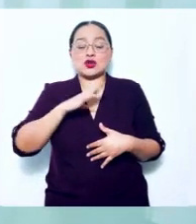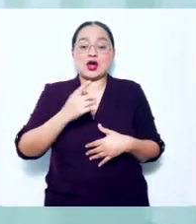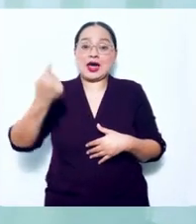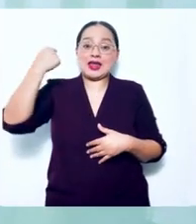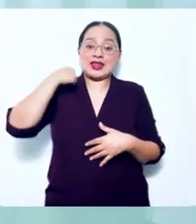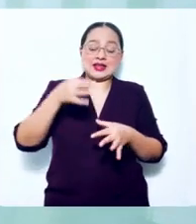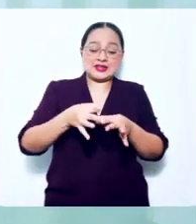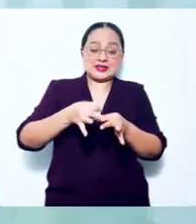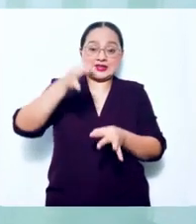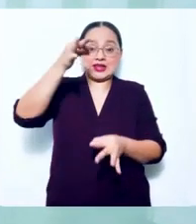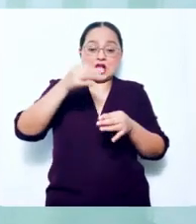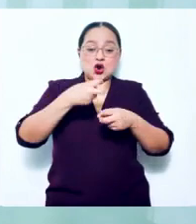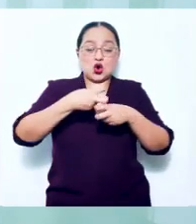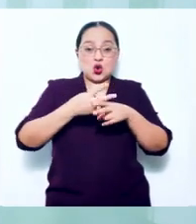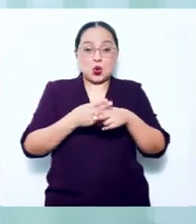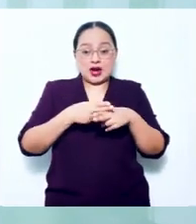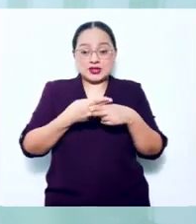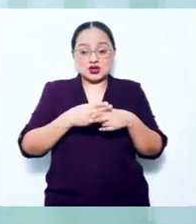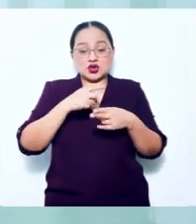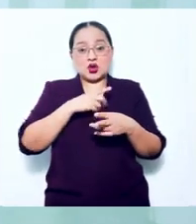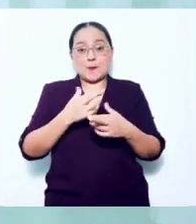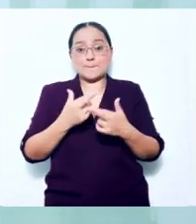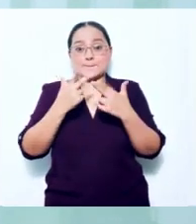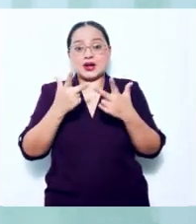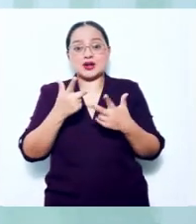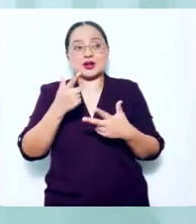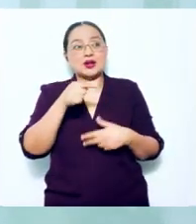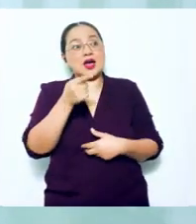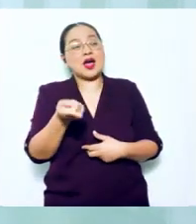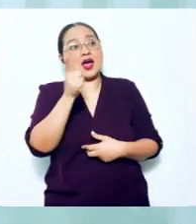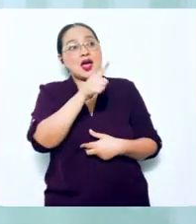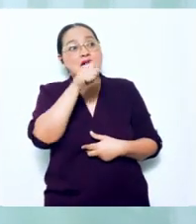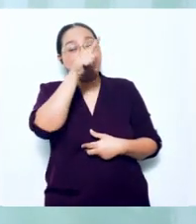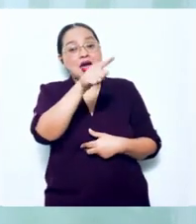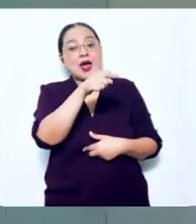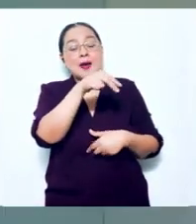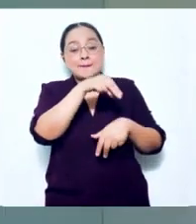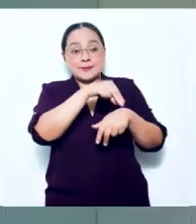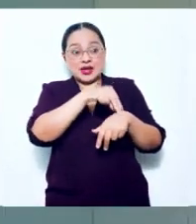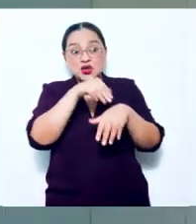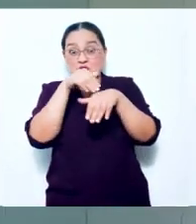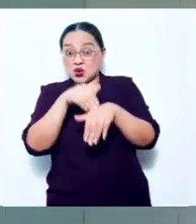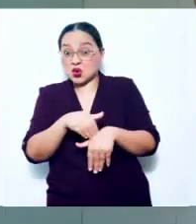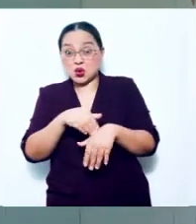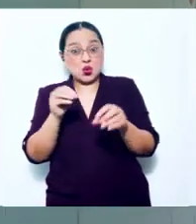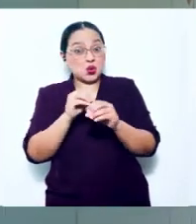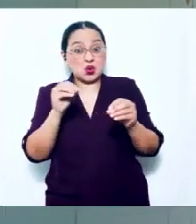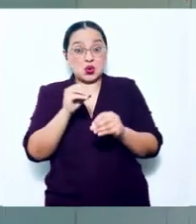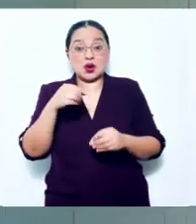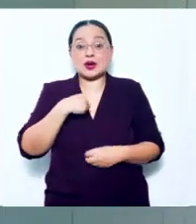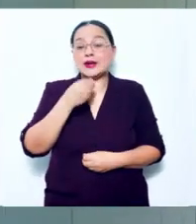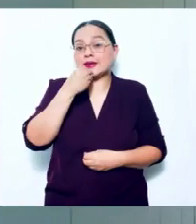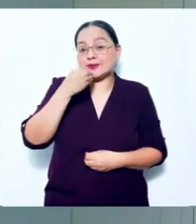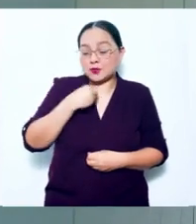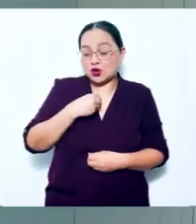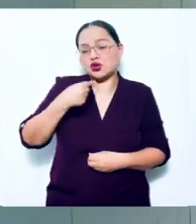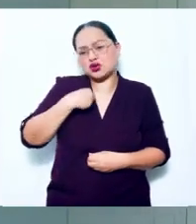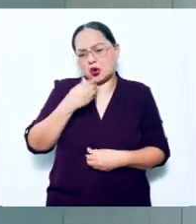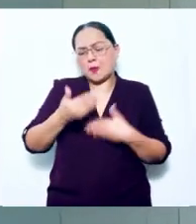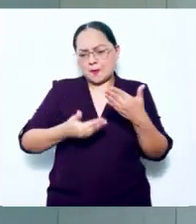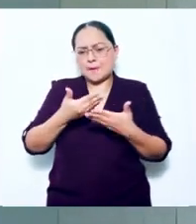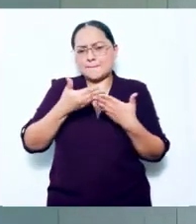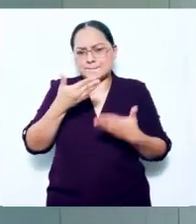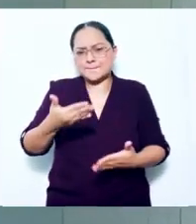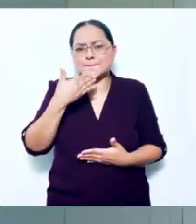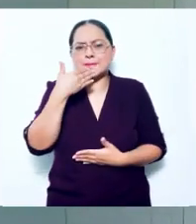fracturaron la columna vertebral jugando, haciendo deporte, jugando fútbol y que no le hice caso ni al neurocirujano, hoy estoy perfectamente, gracias a Dios.